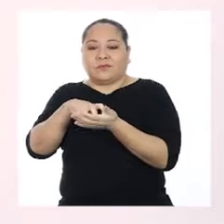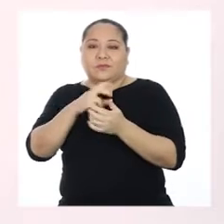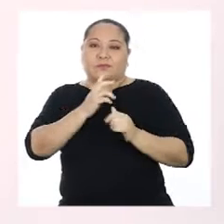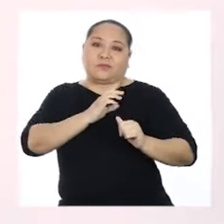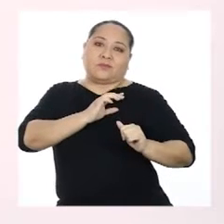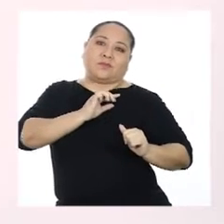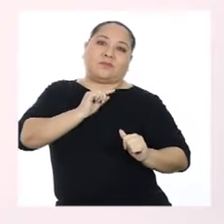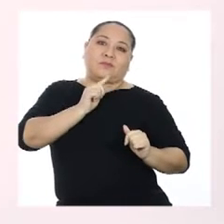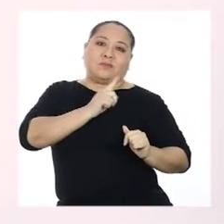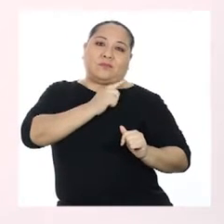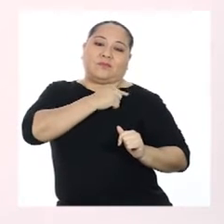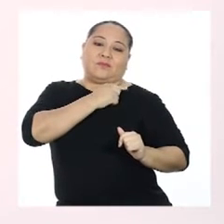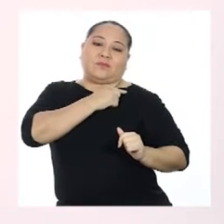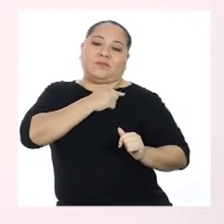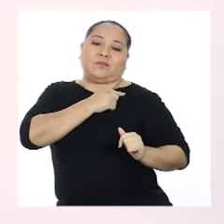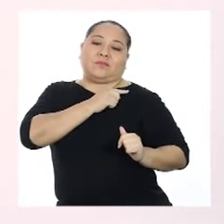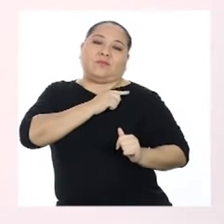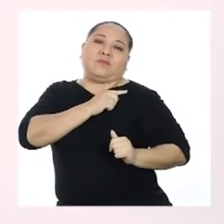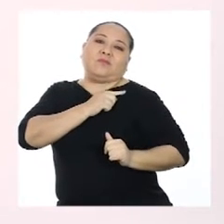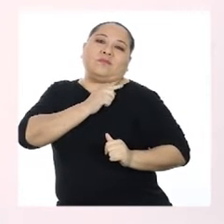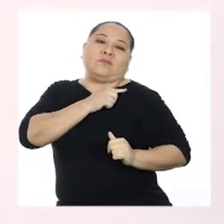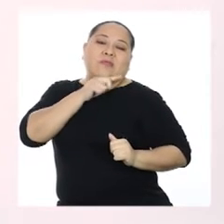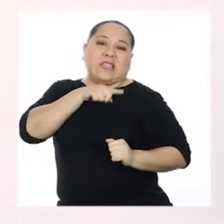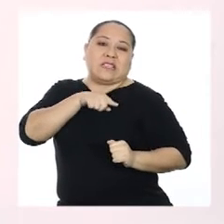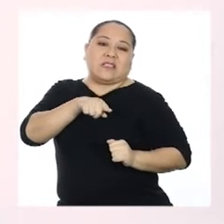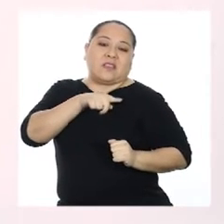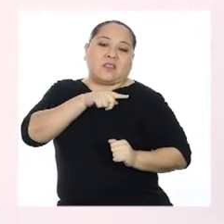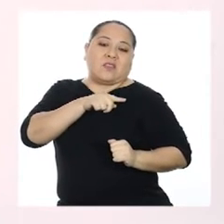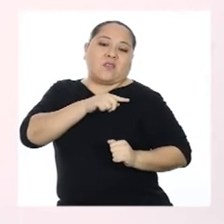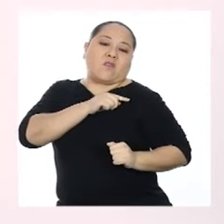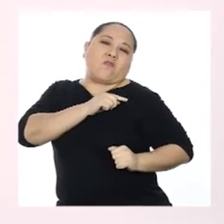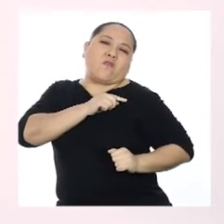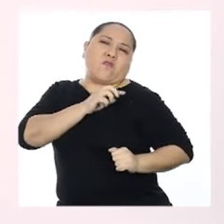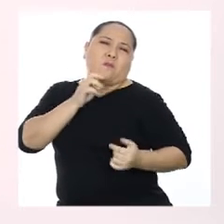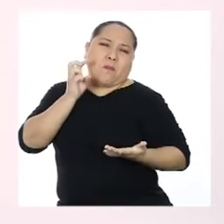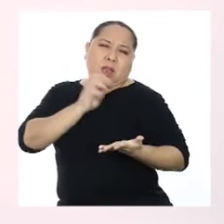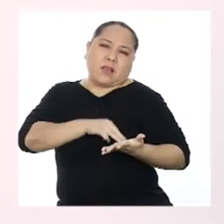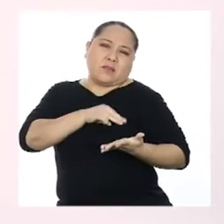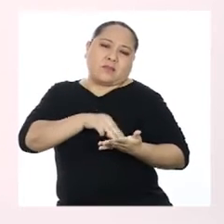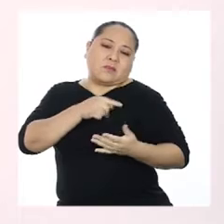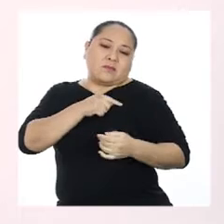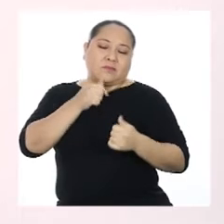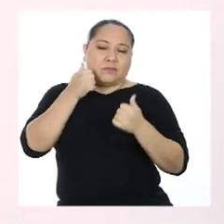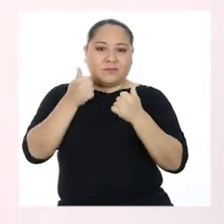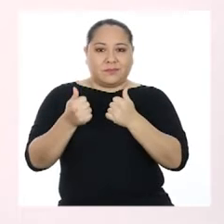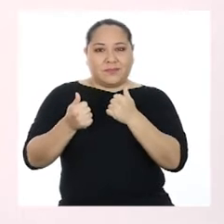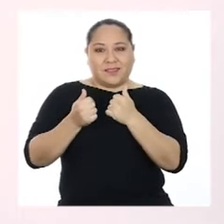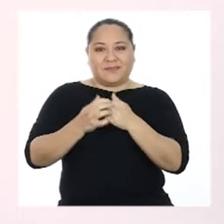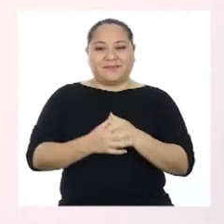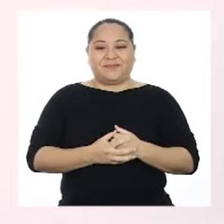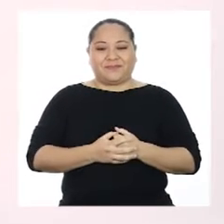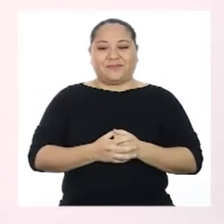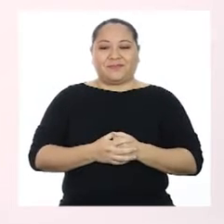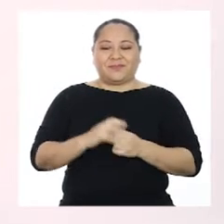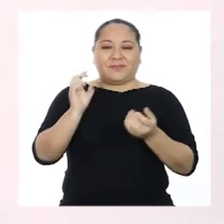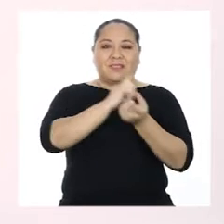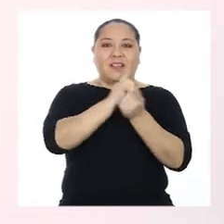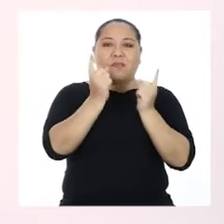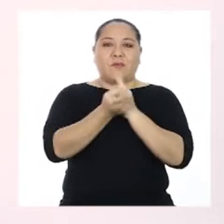Y empujamos el hombro hacia adentro. Un poco más fuerte. Excelente.